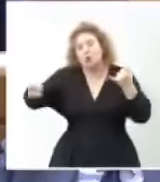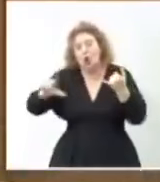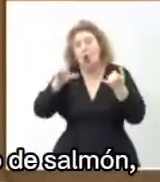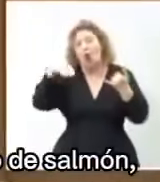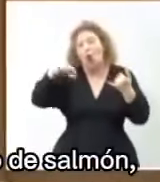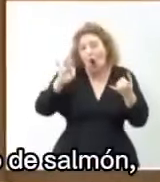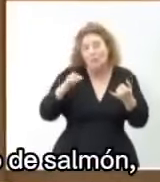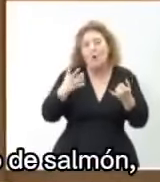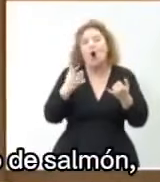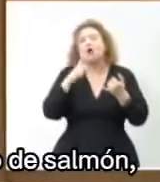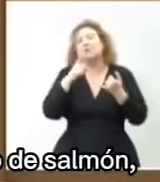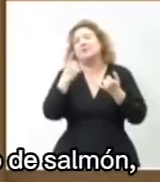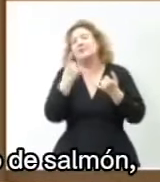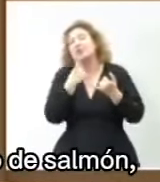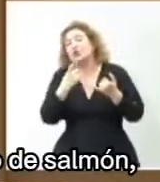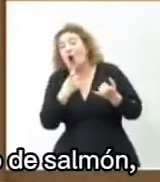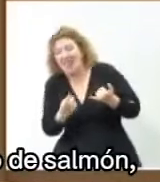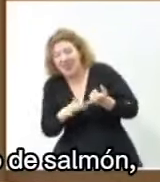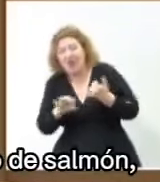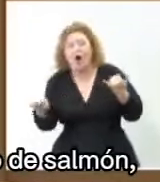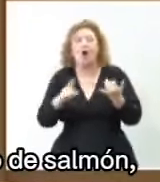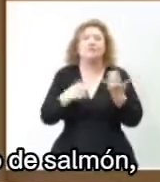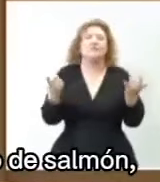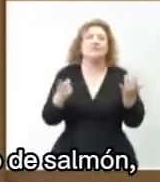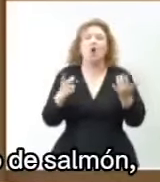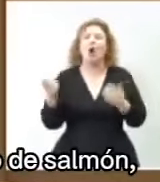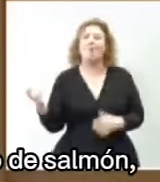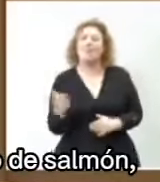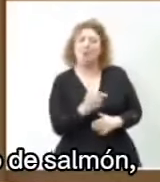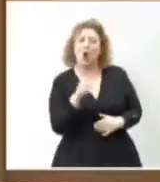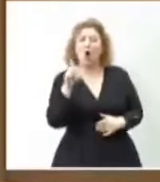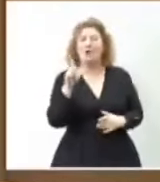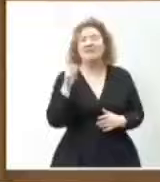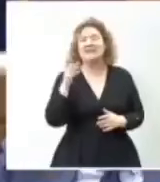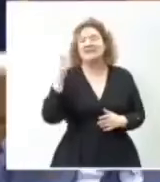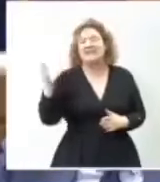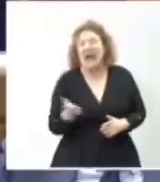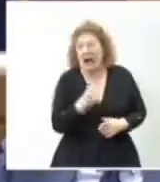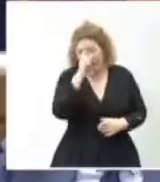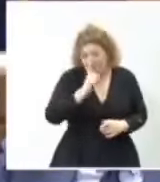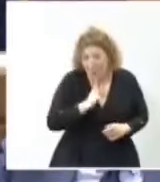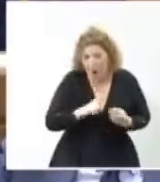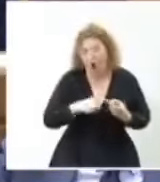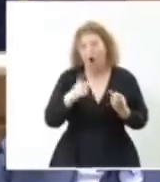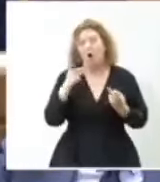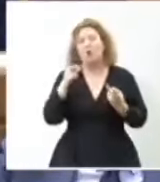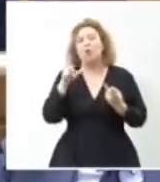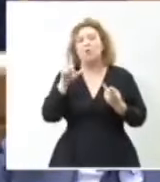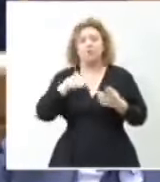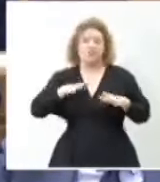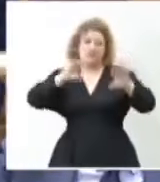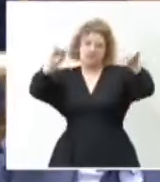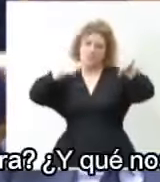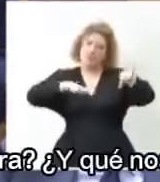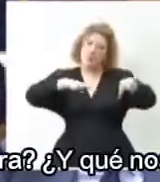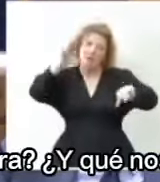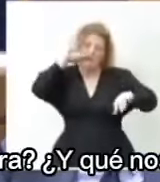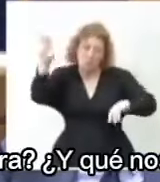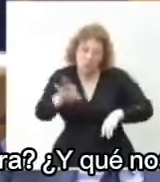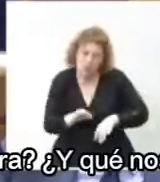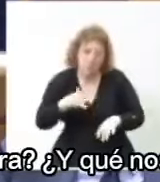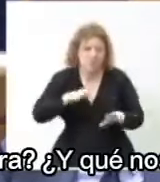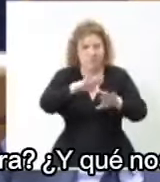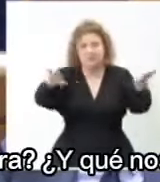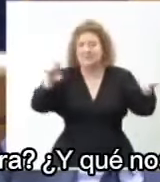chorizos. ¿Y qué tal con los pescados como el lomo de salmón, la dorada, la ruina del Rego, silencio, por favor, para poder escuchar a quien